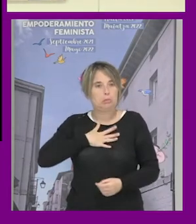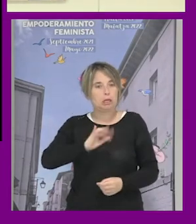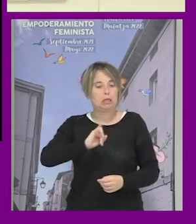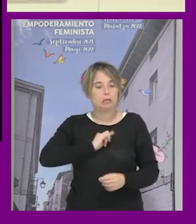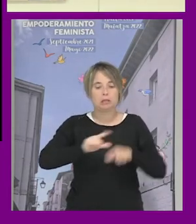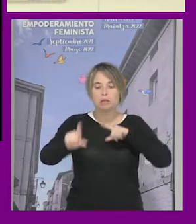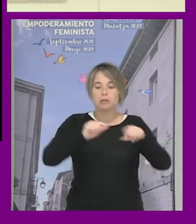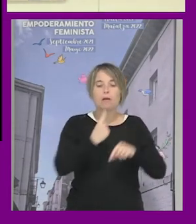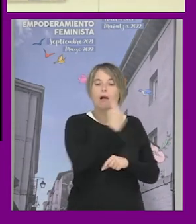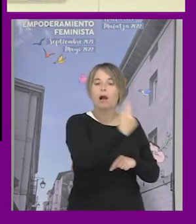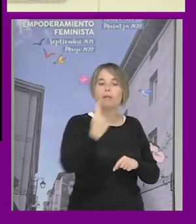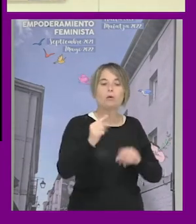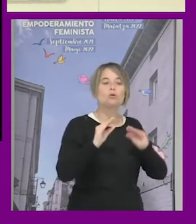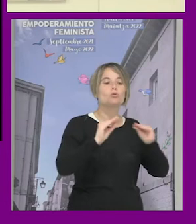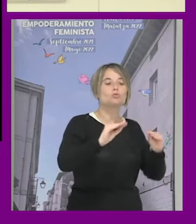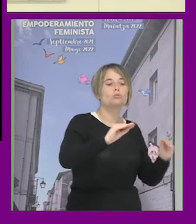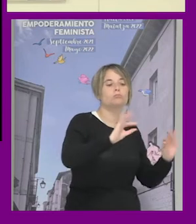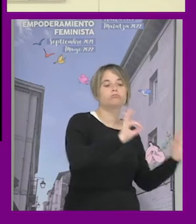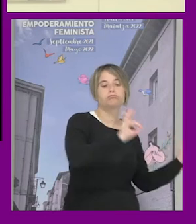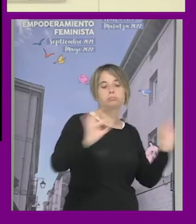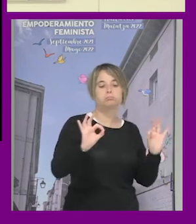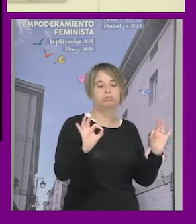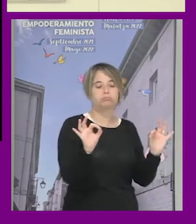que hay que ver como cada una se maneja